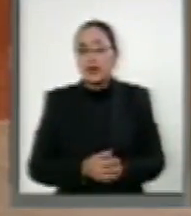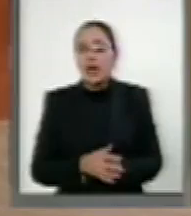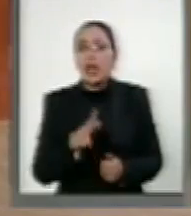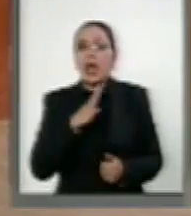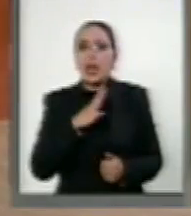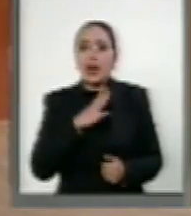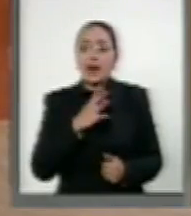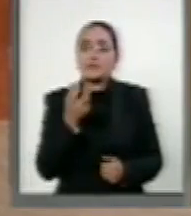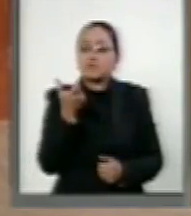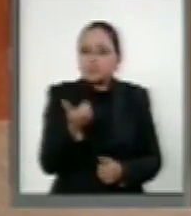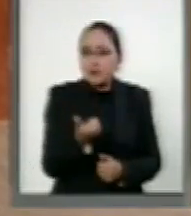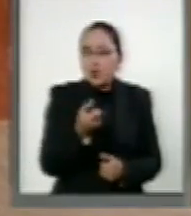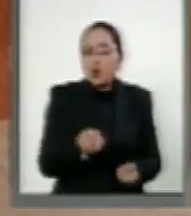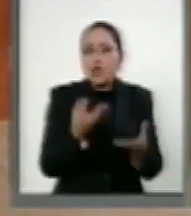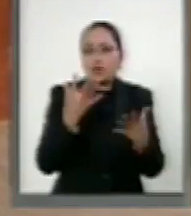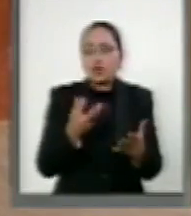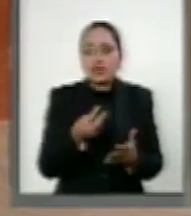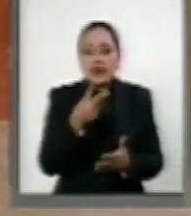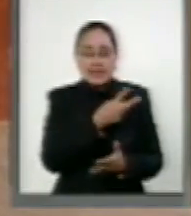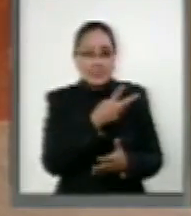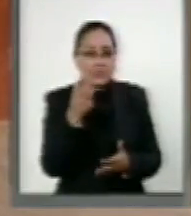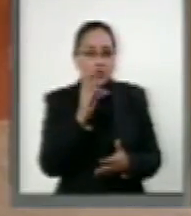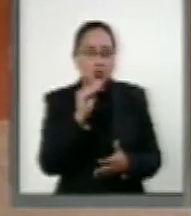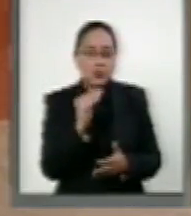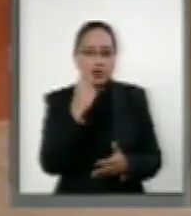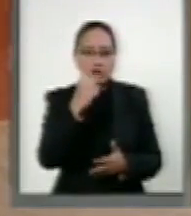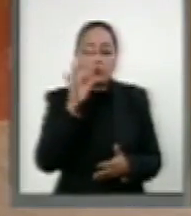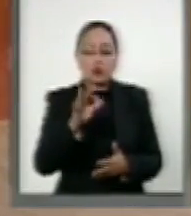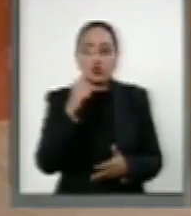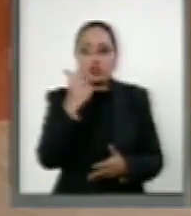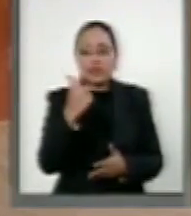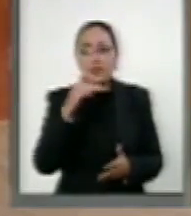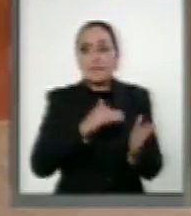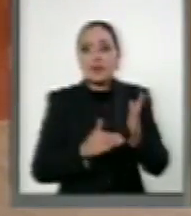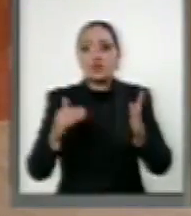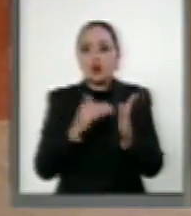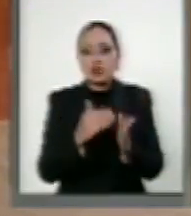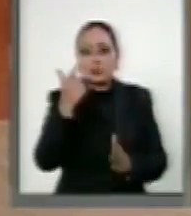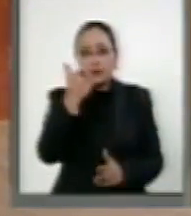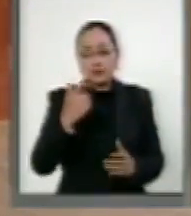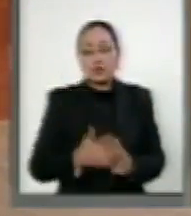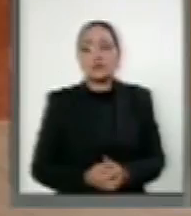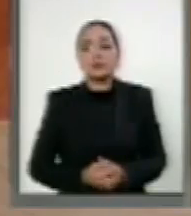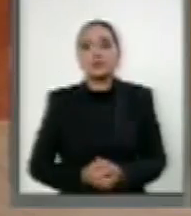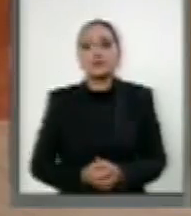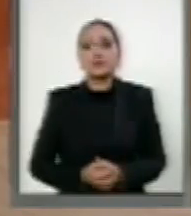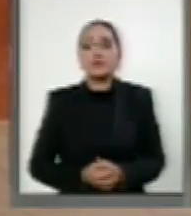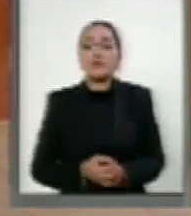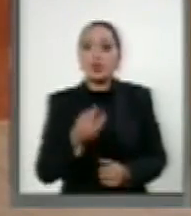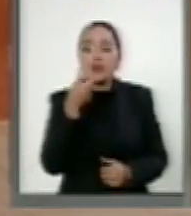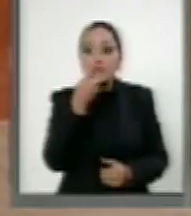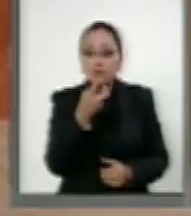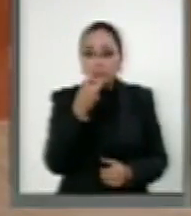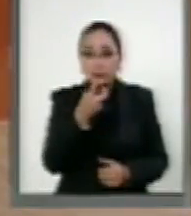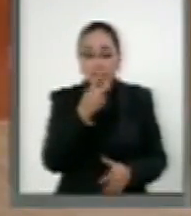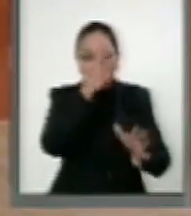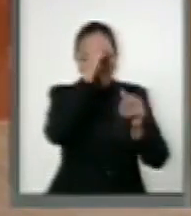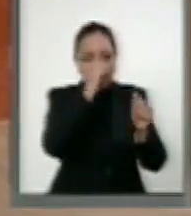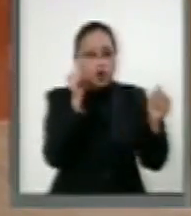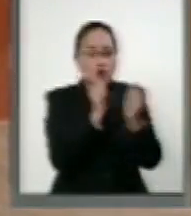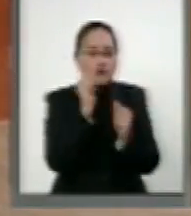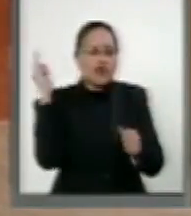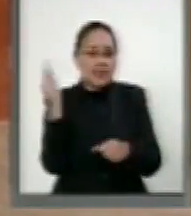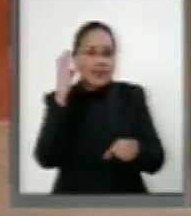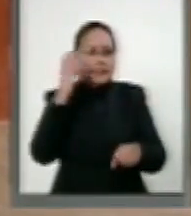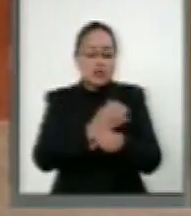391.7 millones de pesos. Pese a que el convenio del Estado con la federación